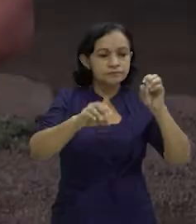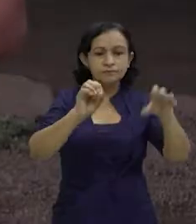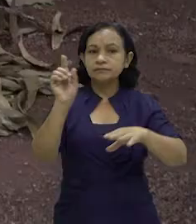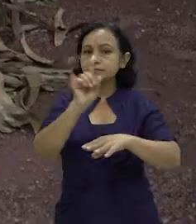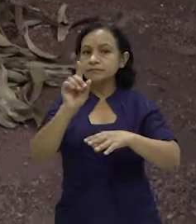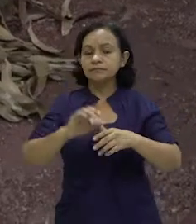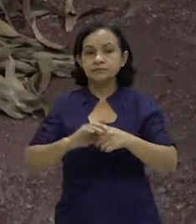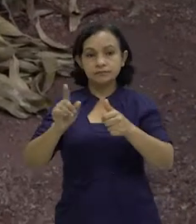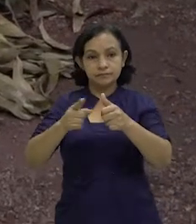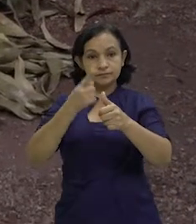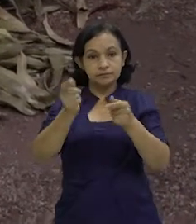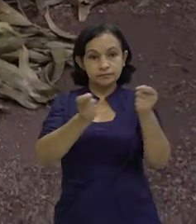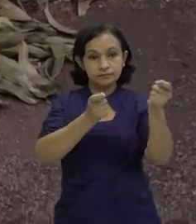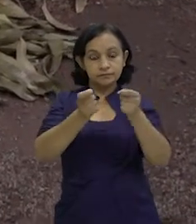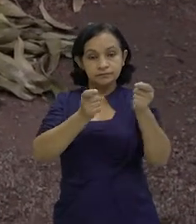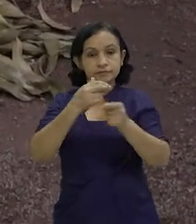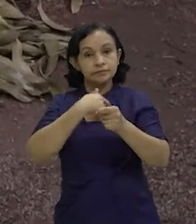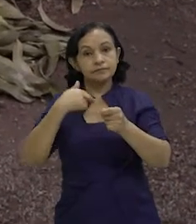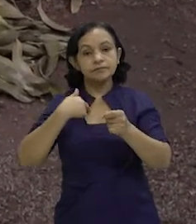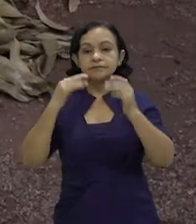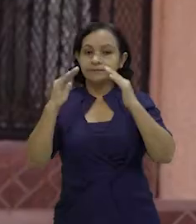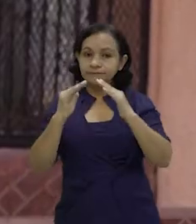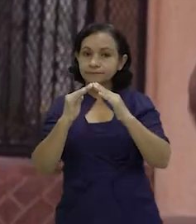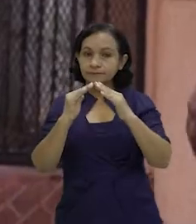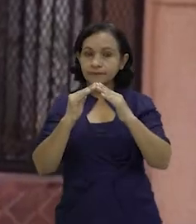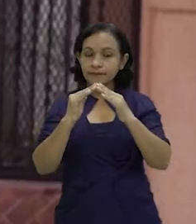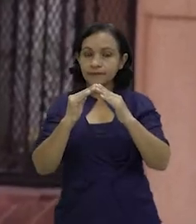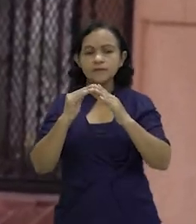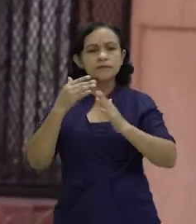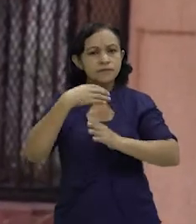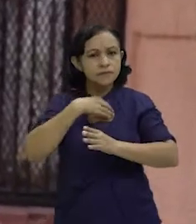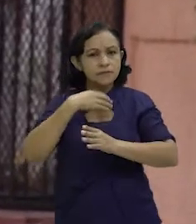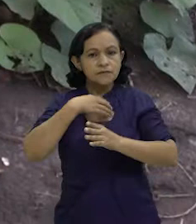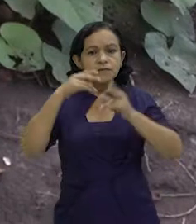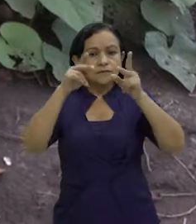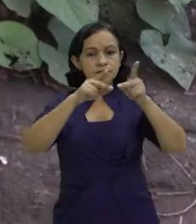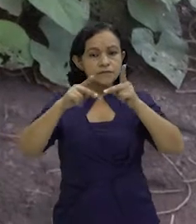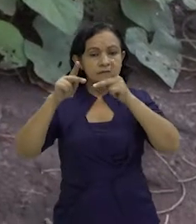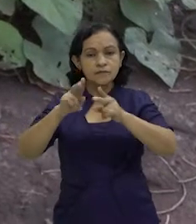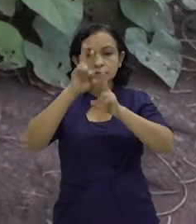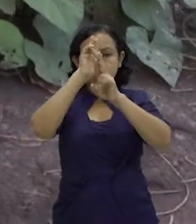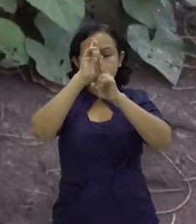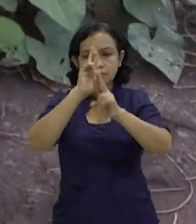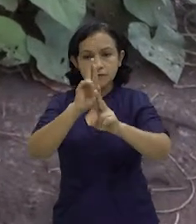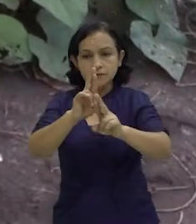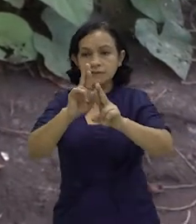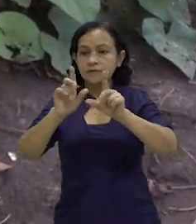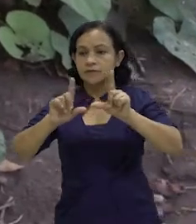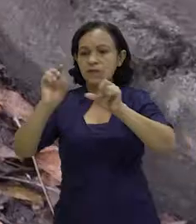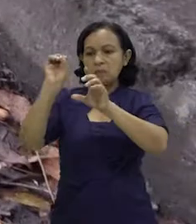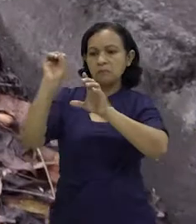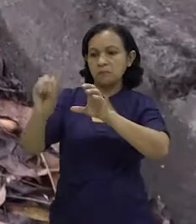basura. La primera administración de la basura se da dentro del lugar. La toma de conciencia de pobladores y el respeto de los